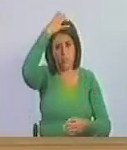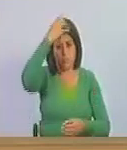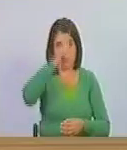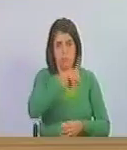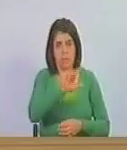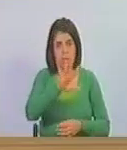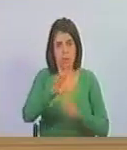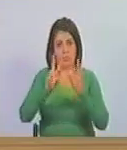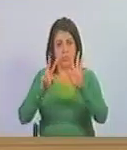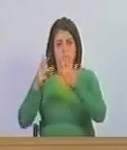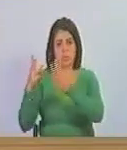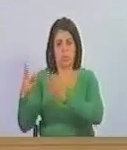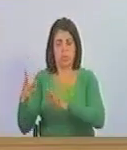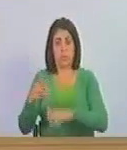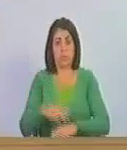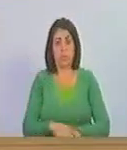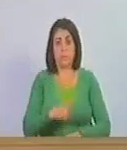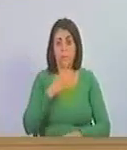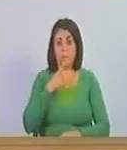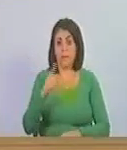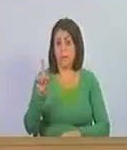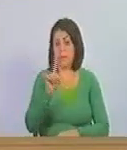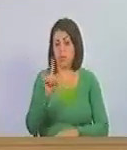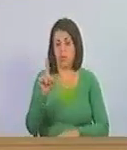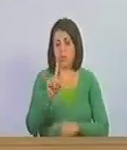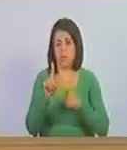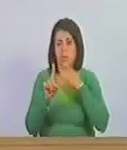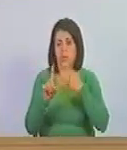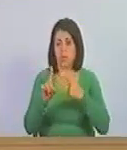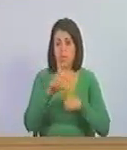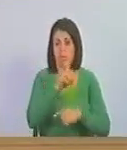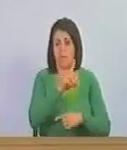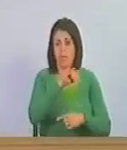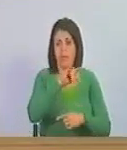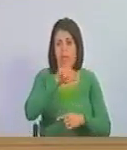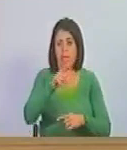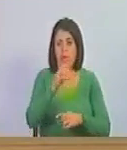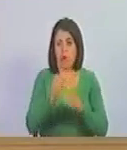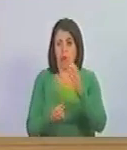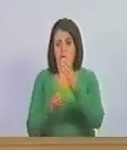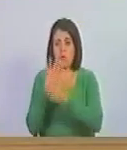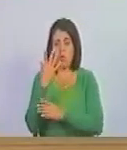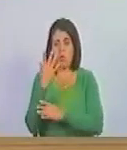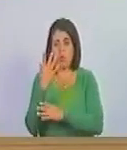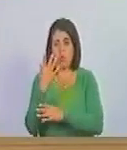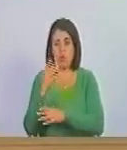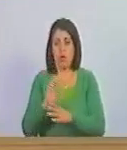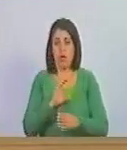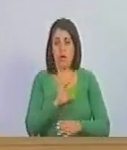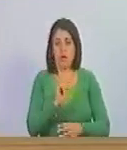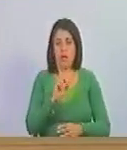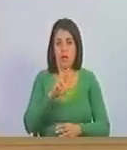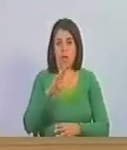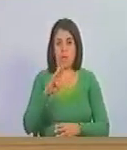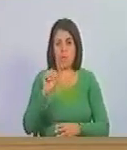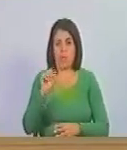1578 donde no menciona que Diego de losada sea el fundador y Caravalleda